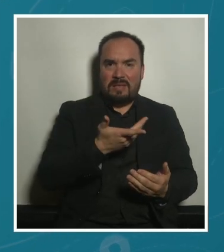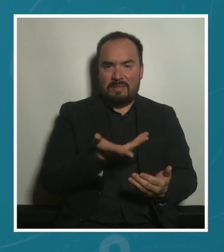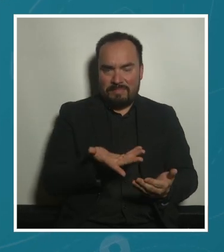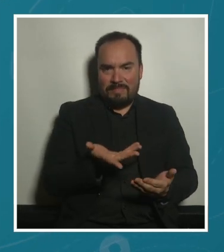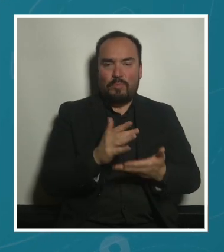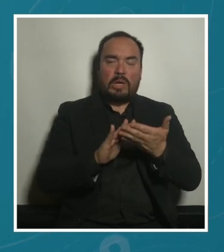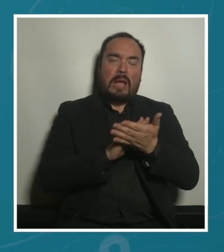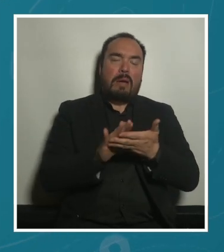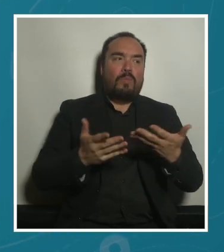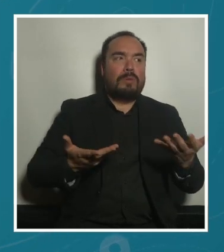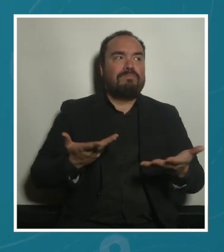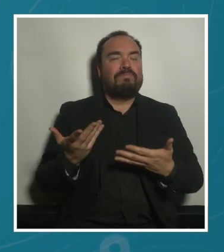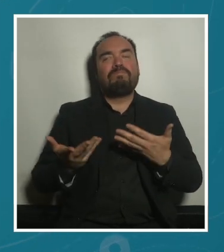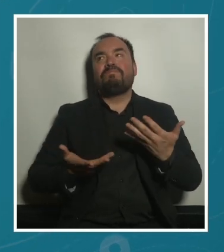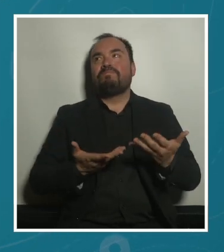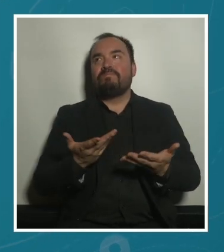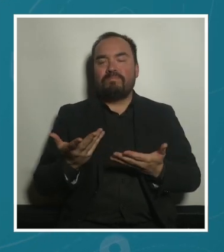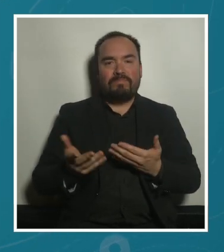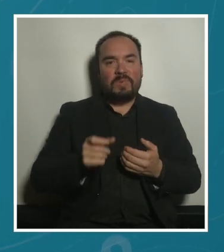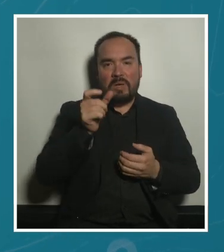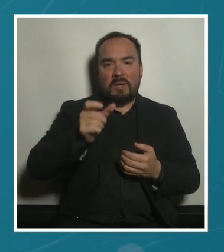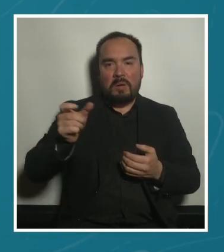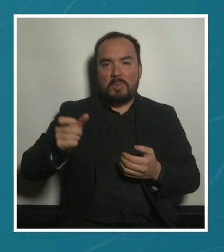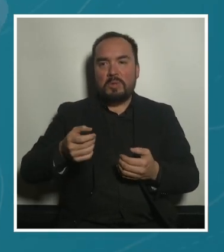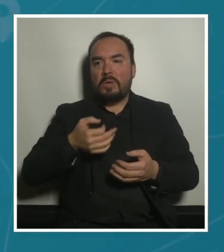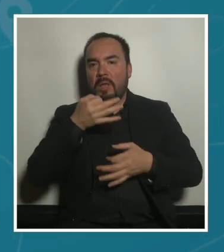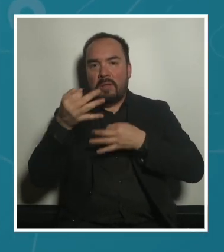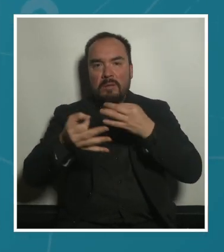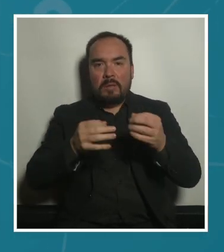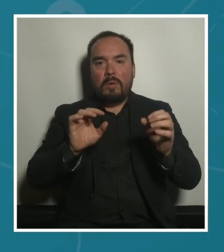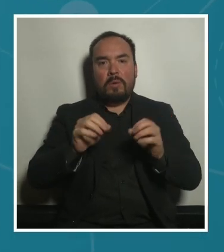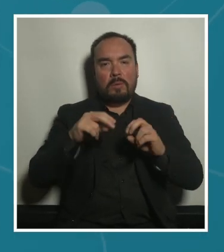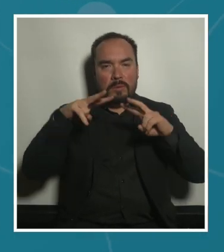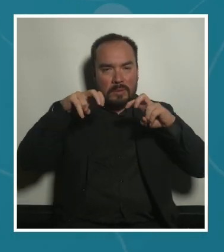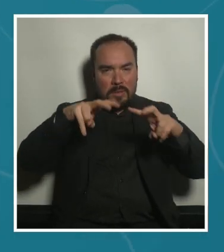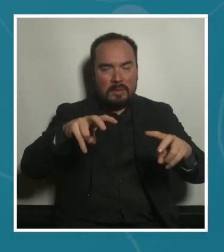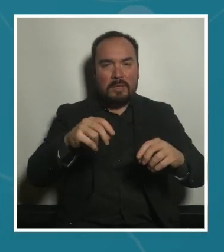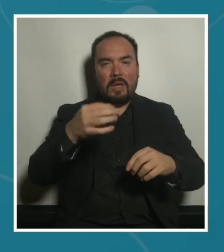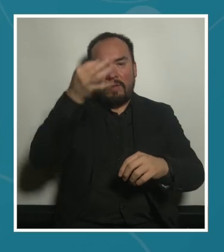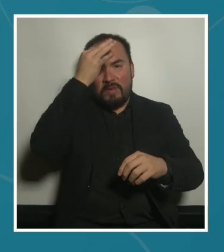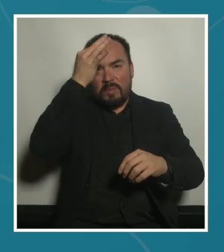por ejemplo evolucionan las enfermedades o las patologías